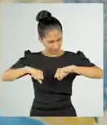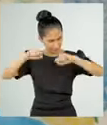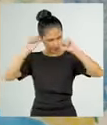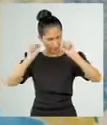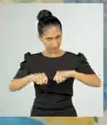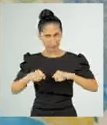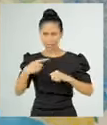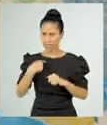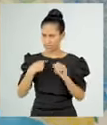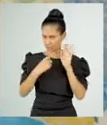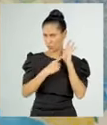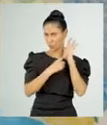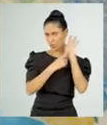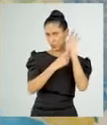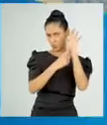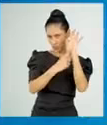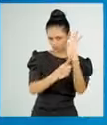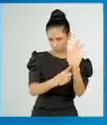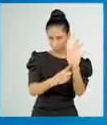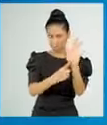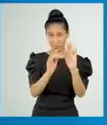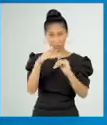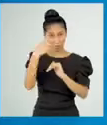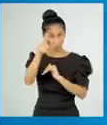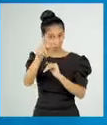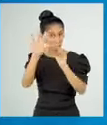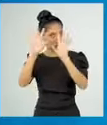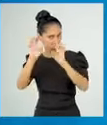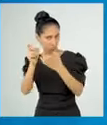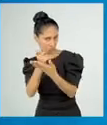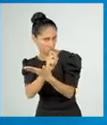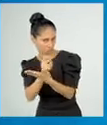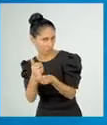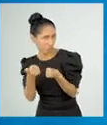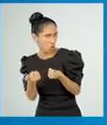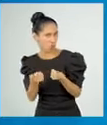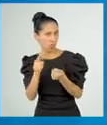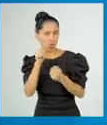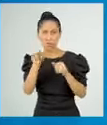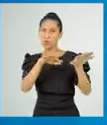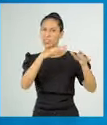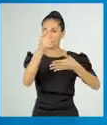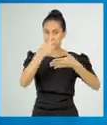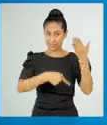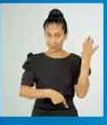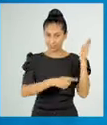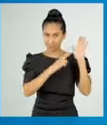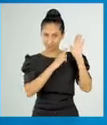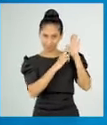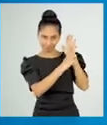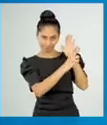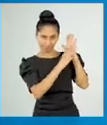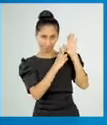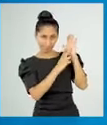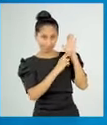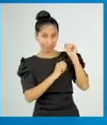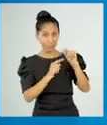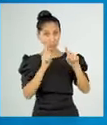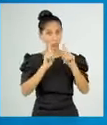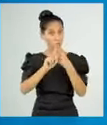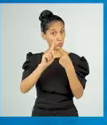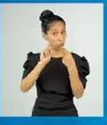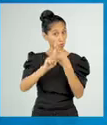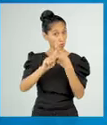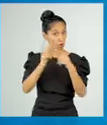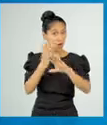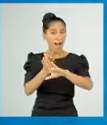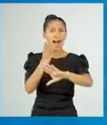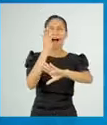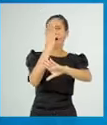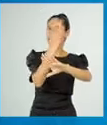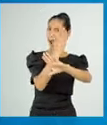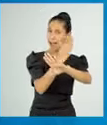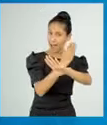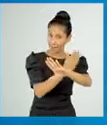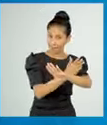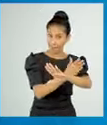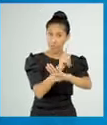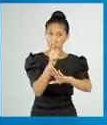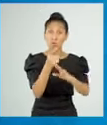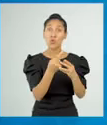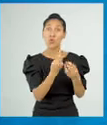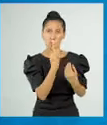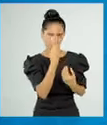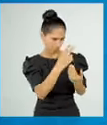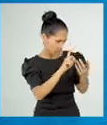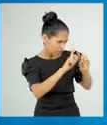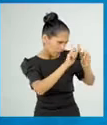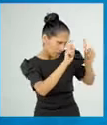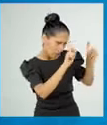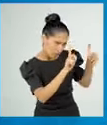algunas pautas para que resuelvan mejor su examen. Estrategias de manejo de examen. Antes de contestar, recuerda lo siguiente.